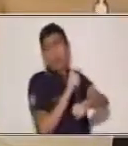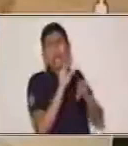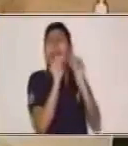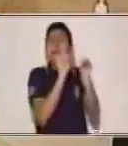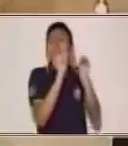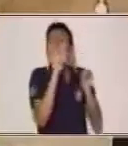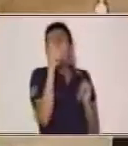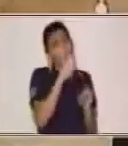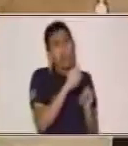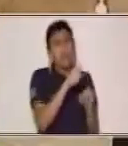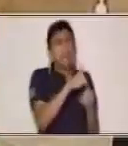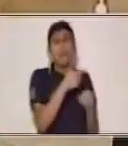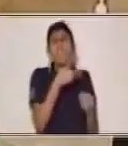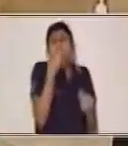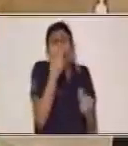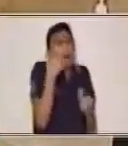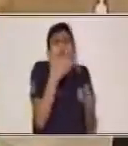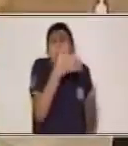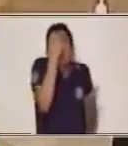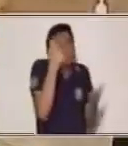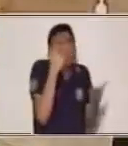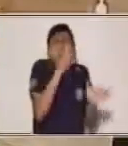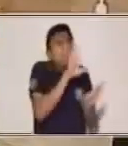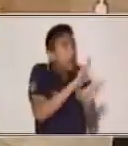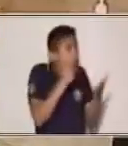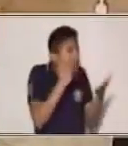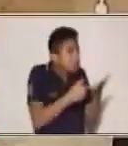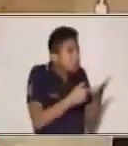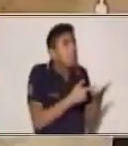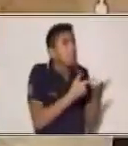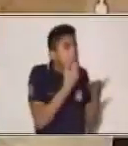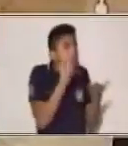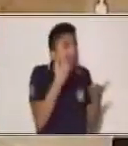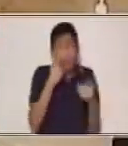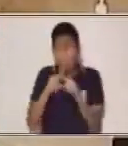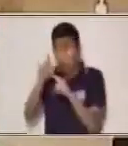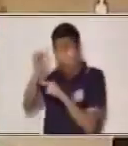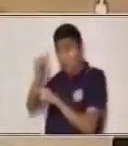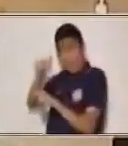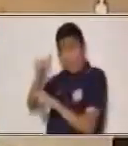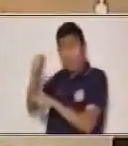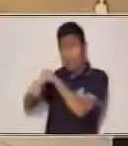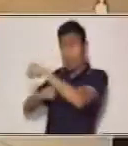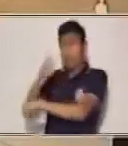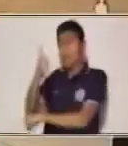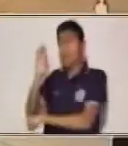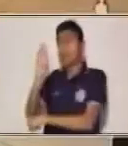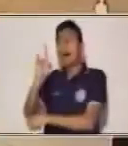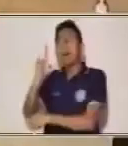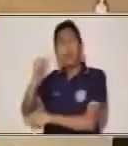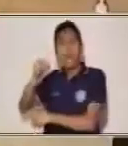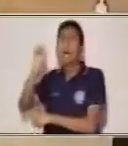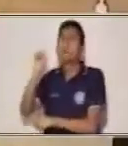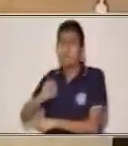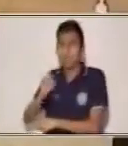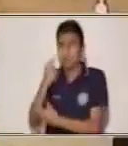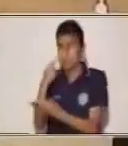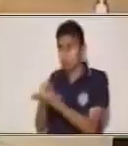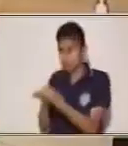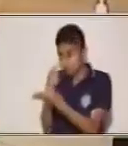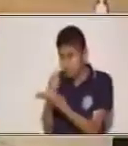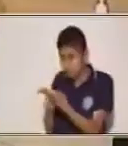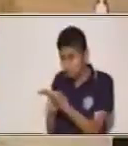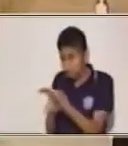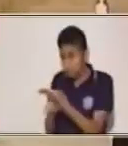La primera característica es la brevedad. ¿Sí? También